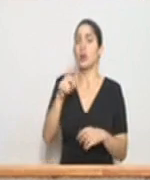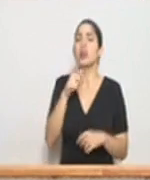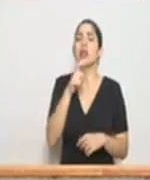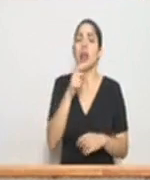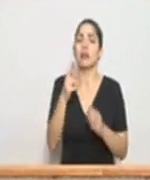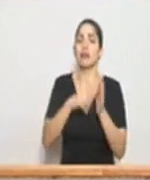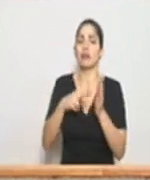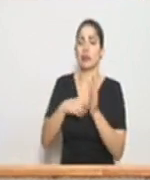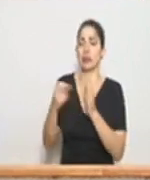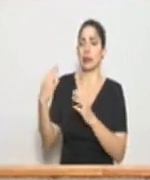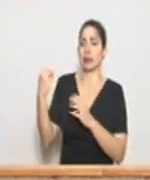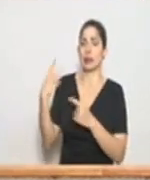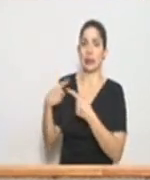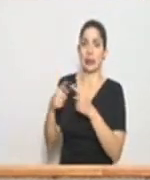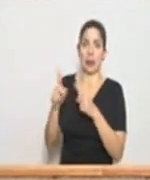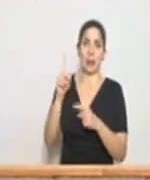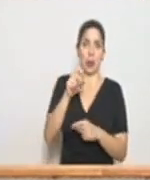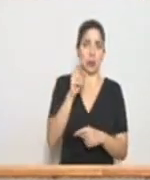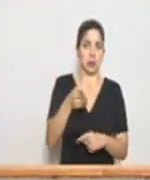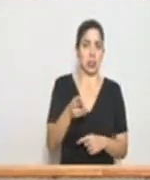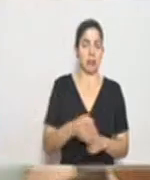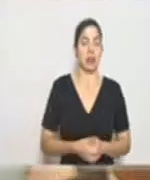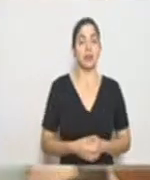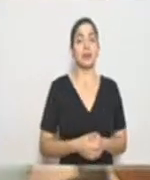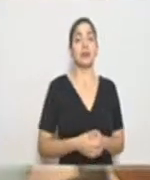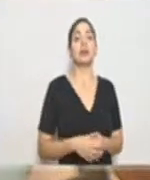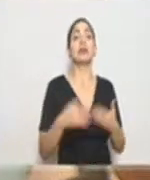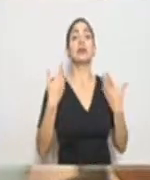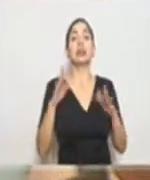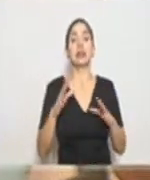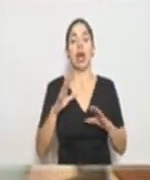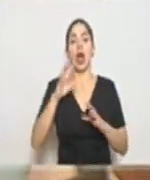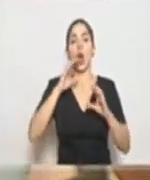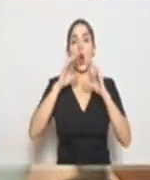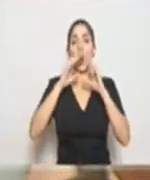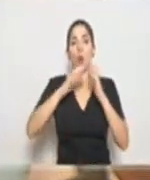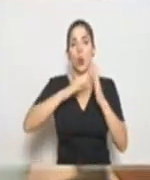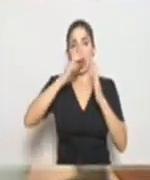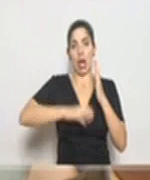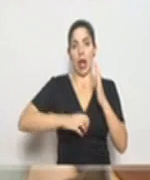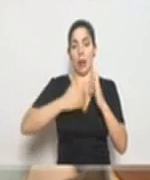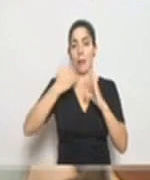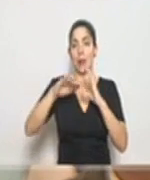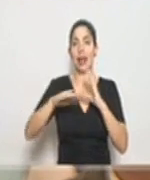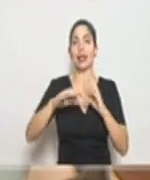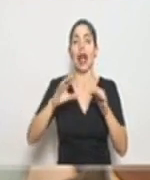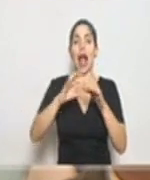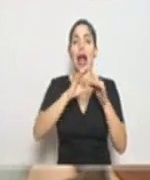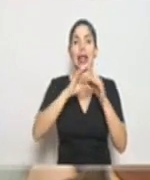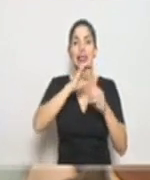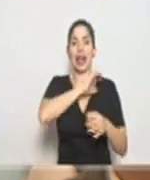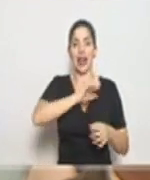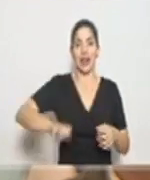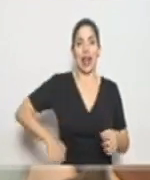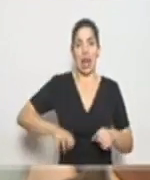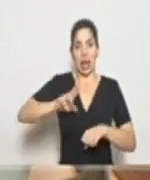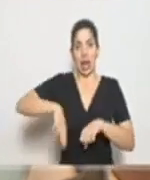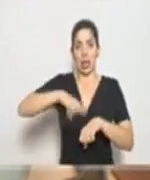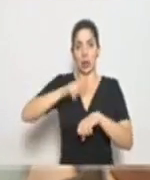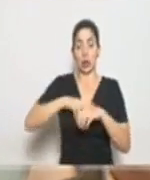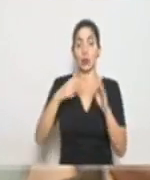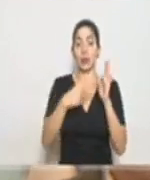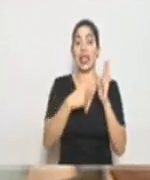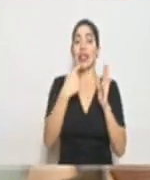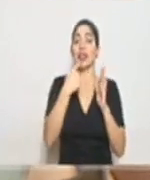reiterada por varios medios de comunicación. Ya hay un comunicado que emitió la Alianza Evangélica Nacional en donde